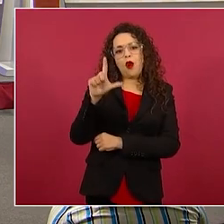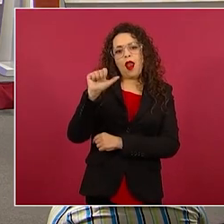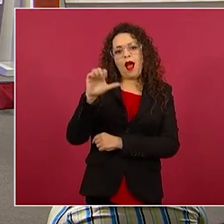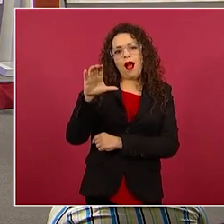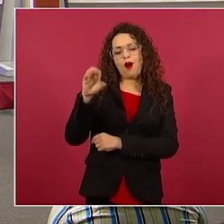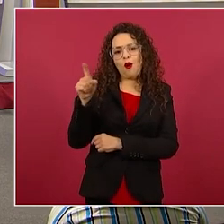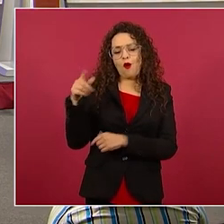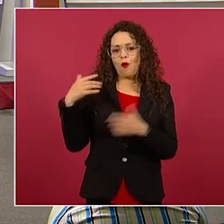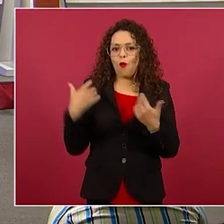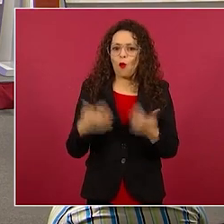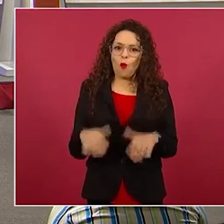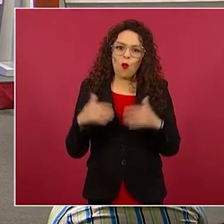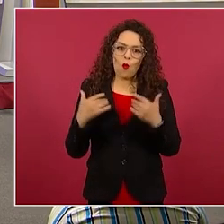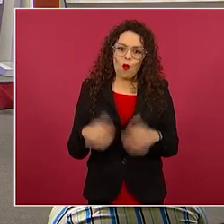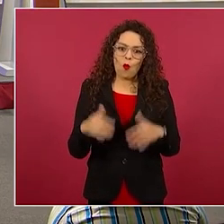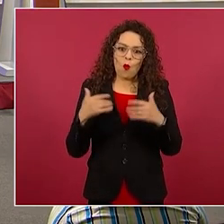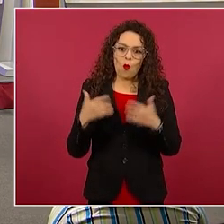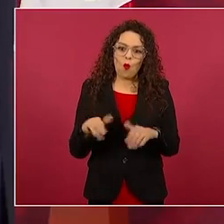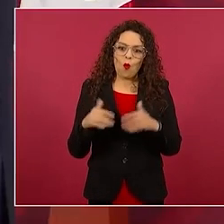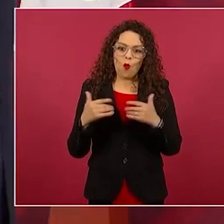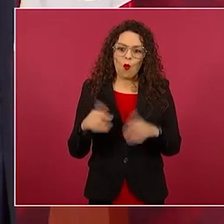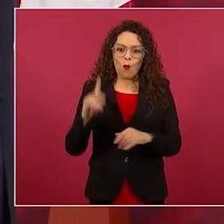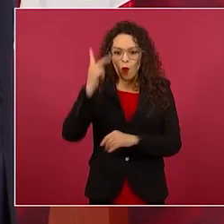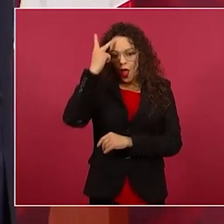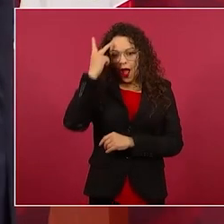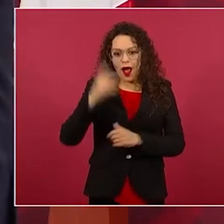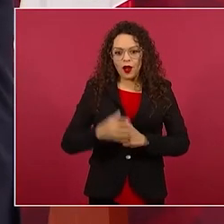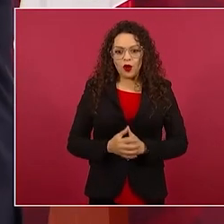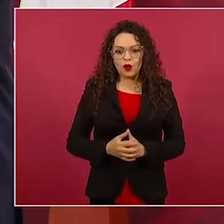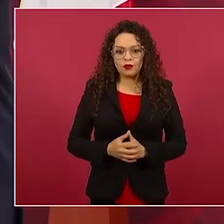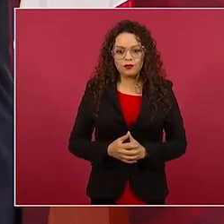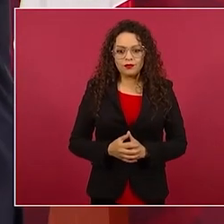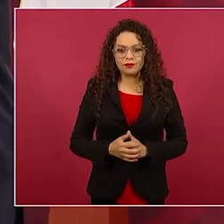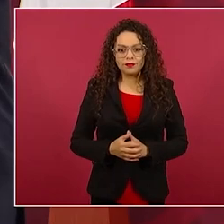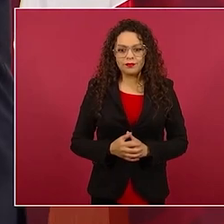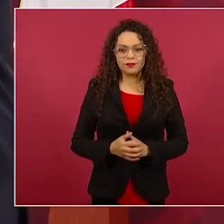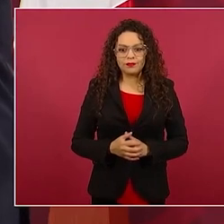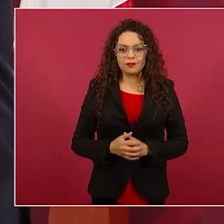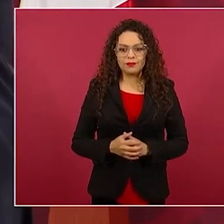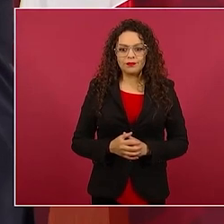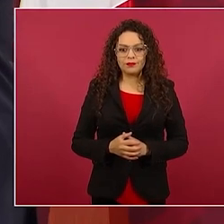salimos en Polanco cuando hay votación?